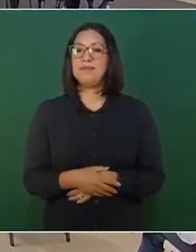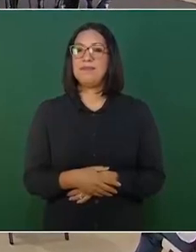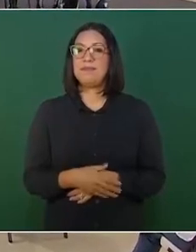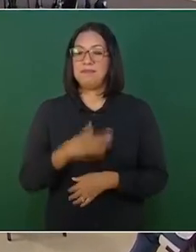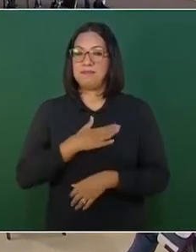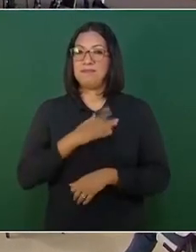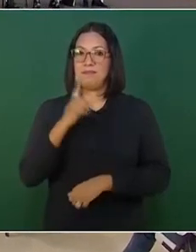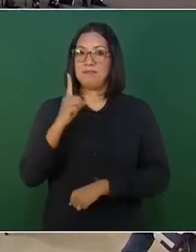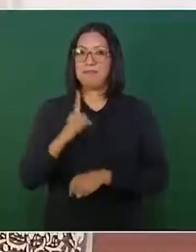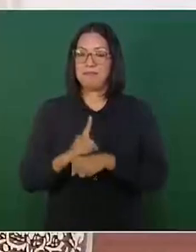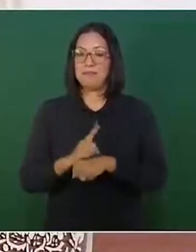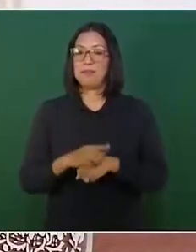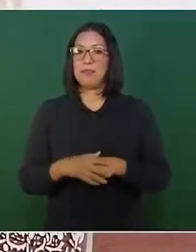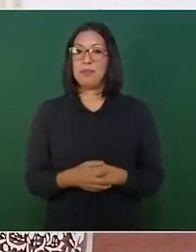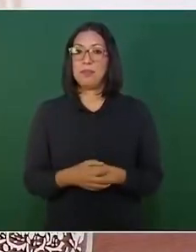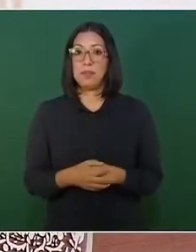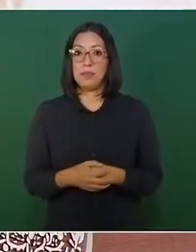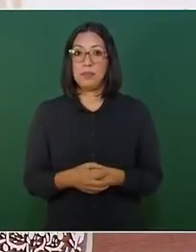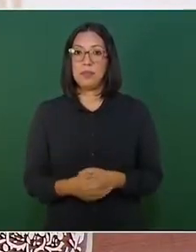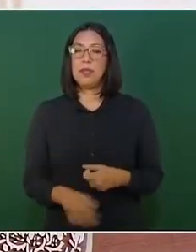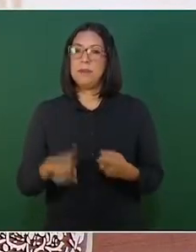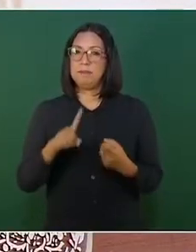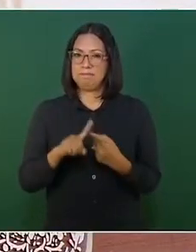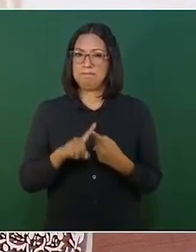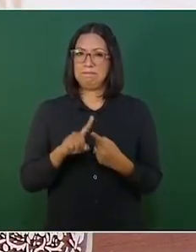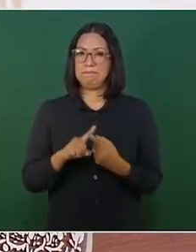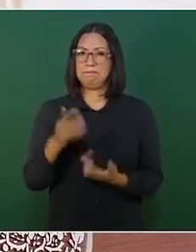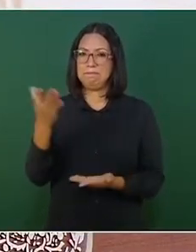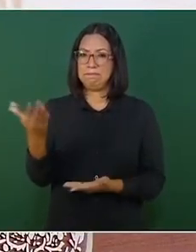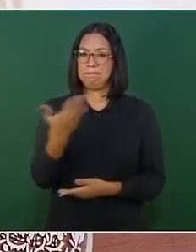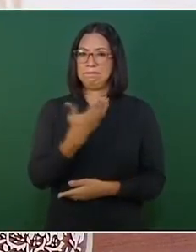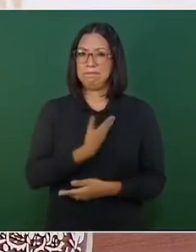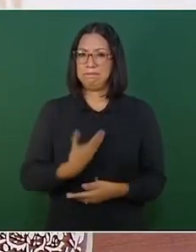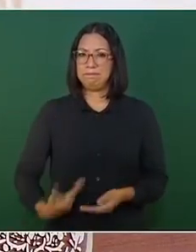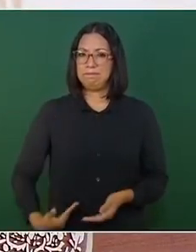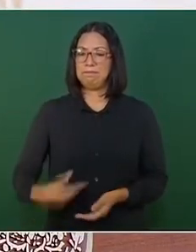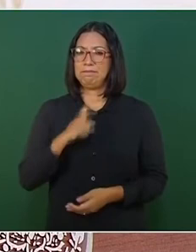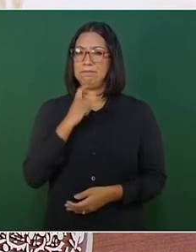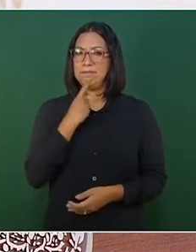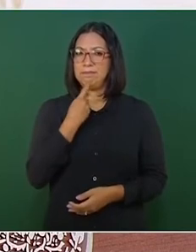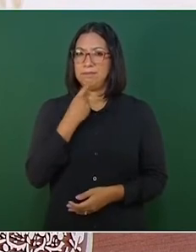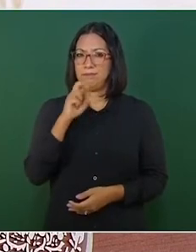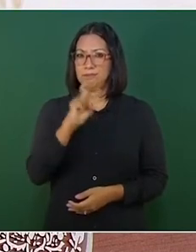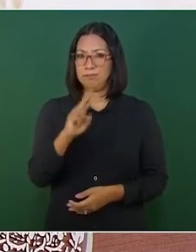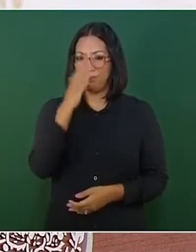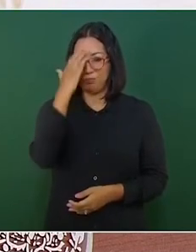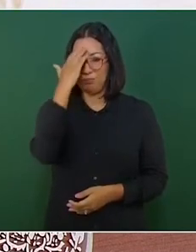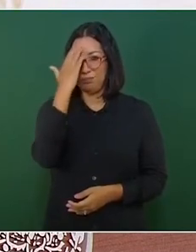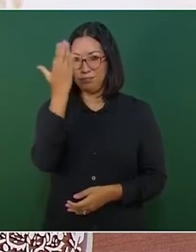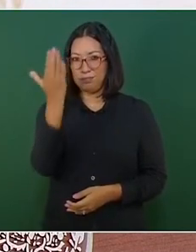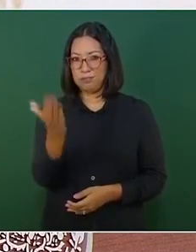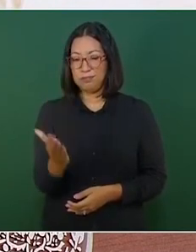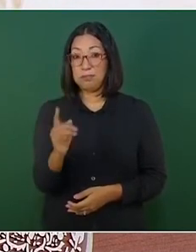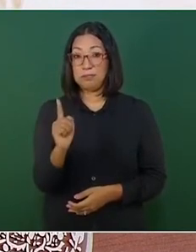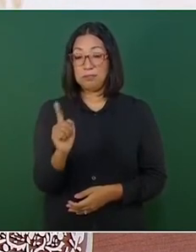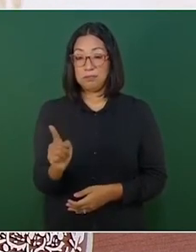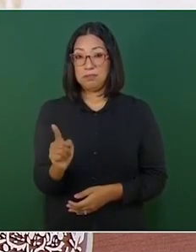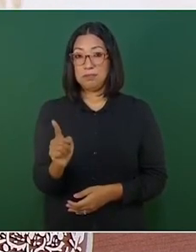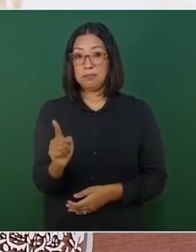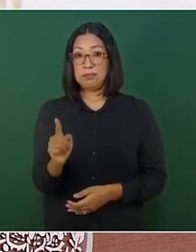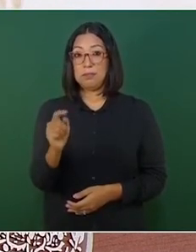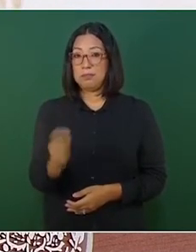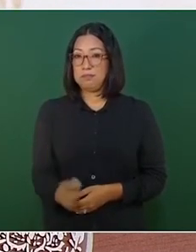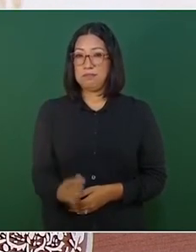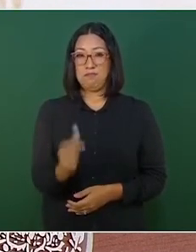Mi reconocimiento, primero que nada, al señor presidente de la República, al licenciado Andrés Manuel López Obrador, como el primer presidente en la